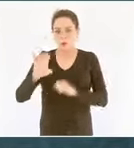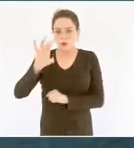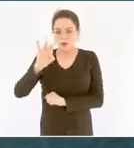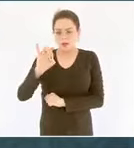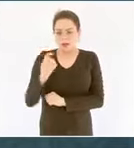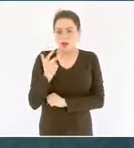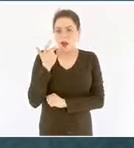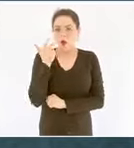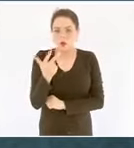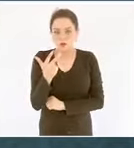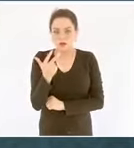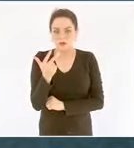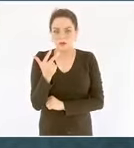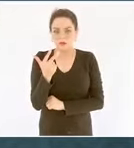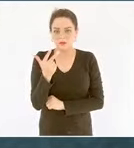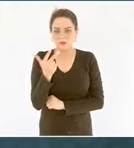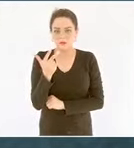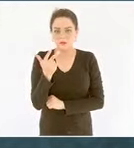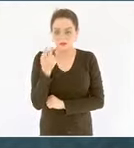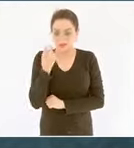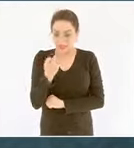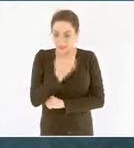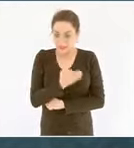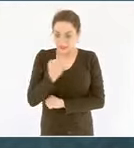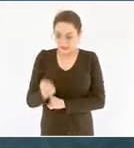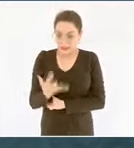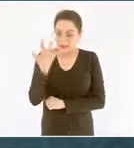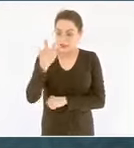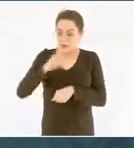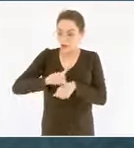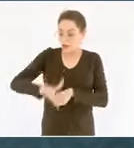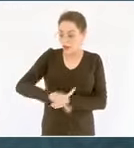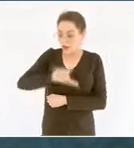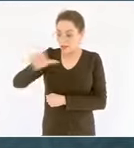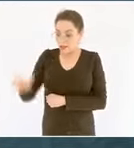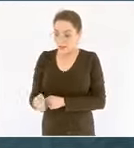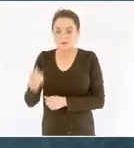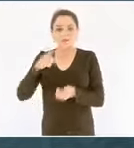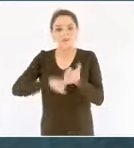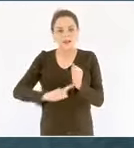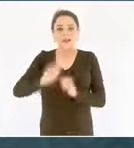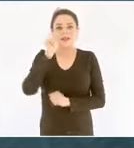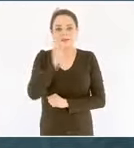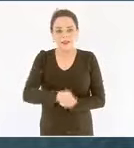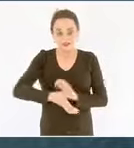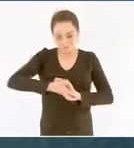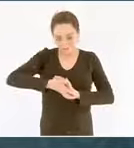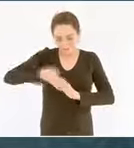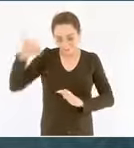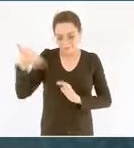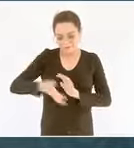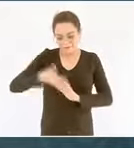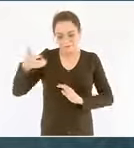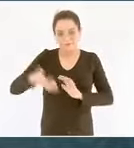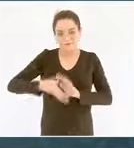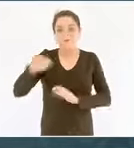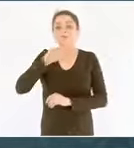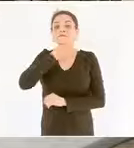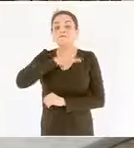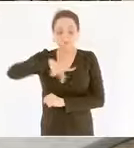cinco días después de la expropiación petrolera el presidente Lázaro Cárdenas